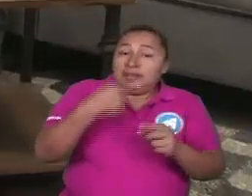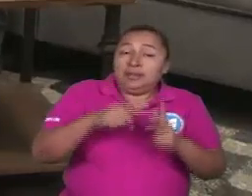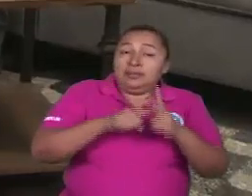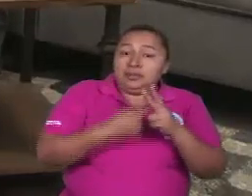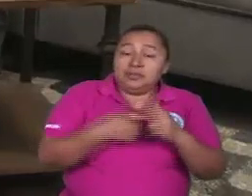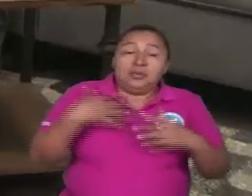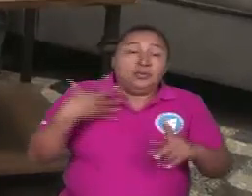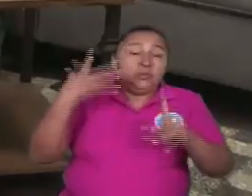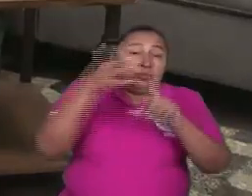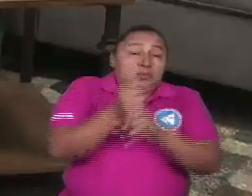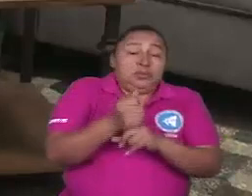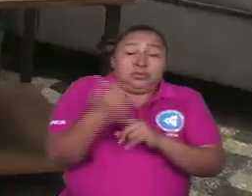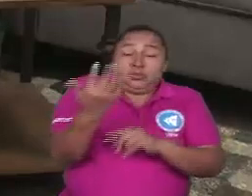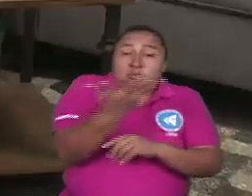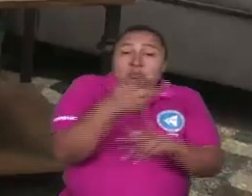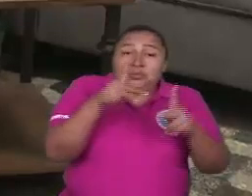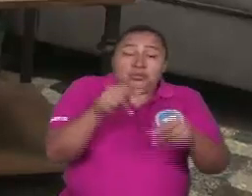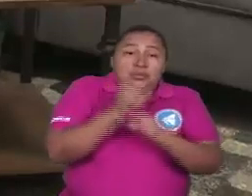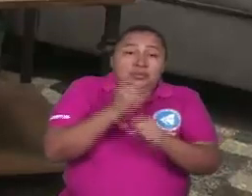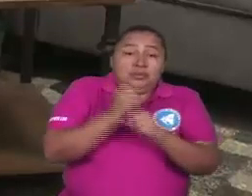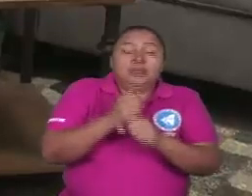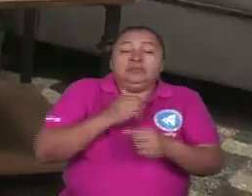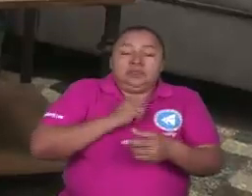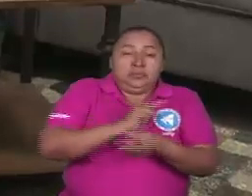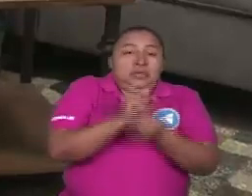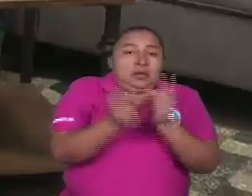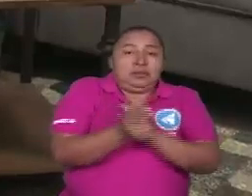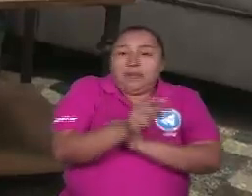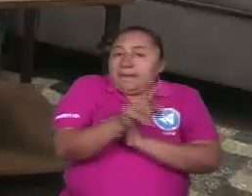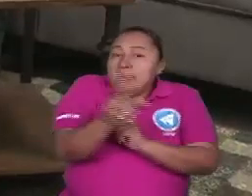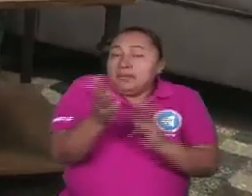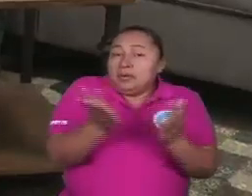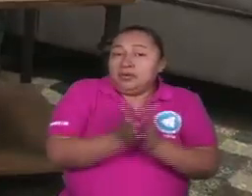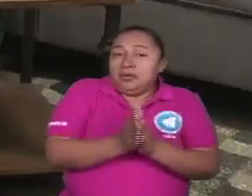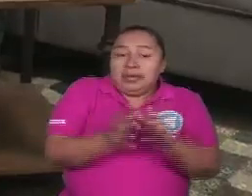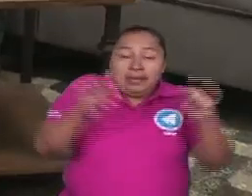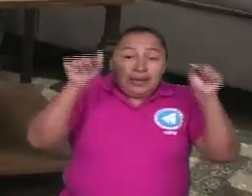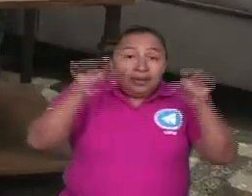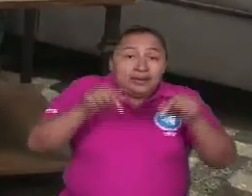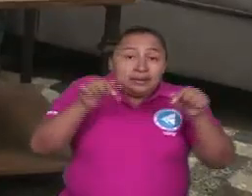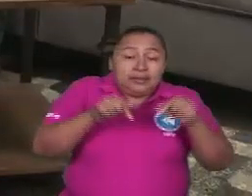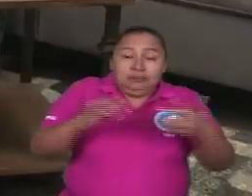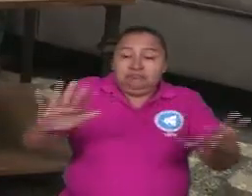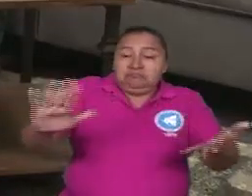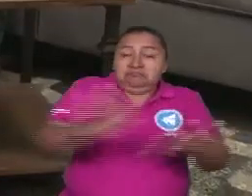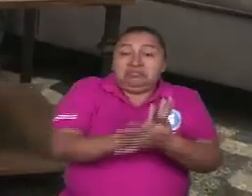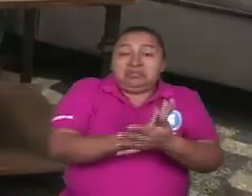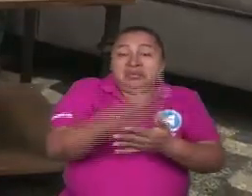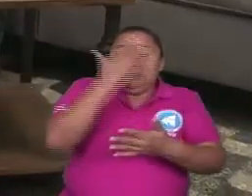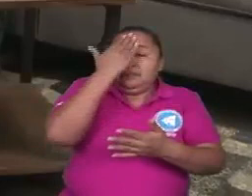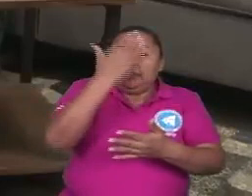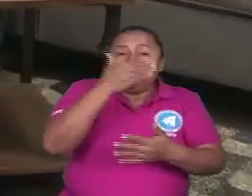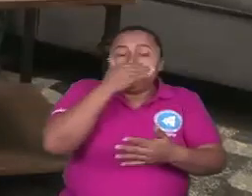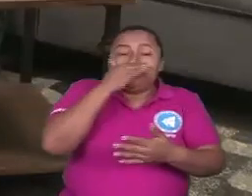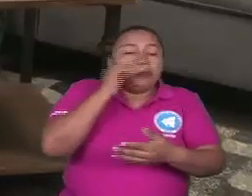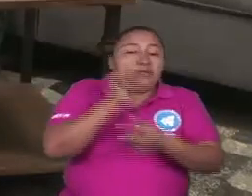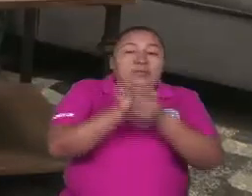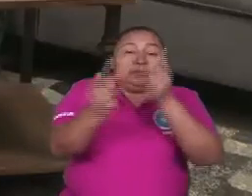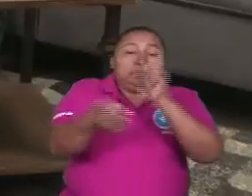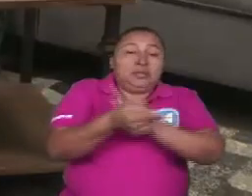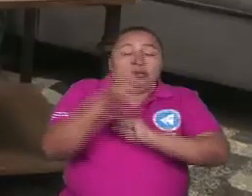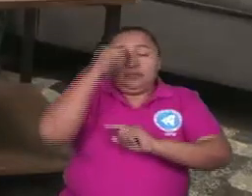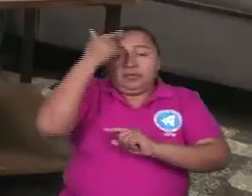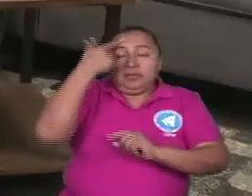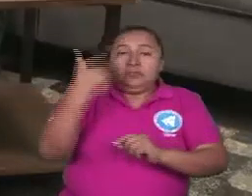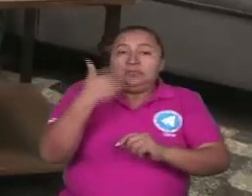conquista es la revolución misma aquí quita al frente sandinista de gobierno el